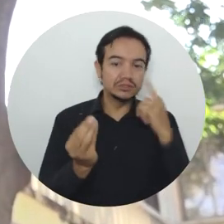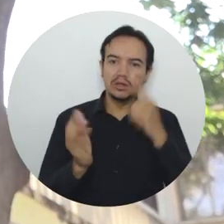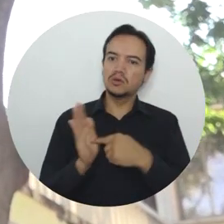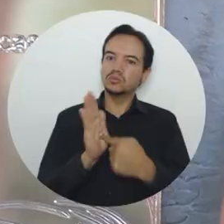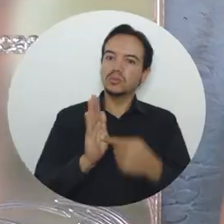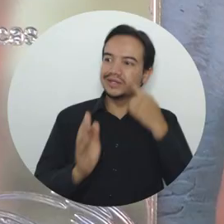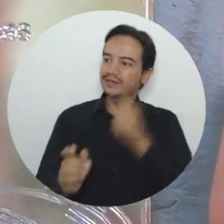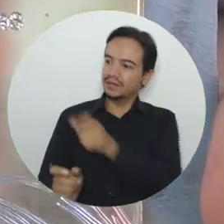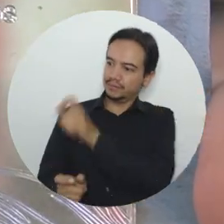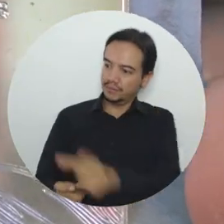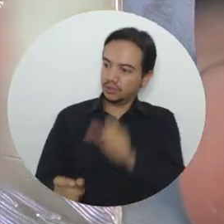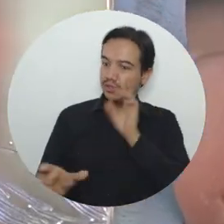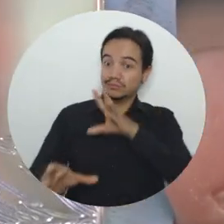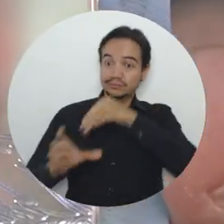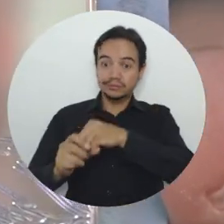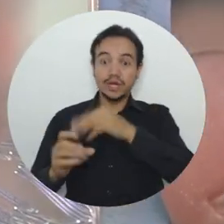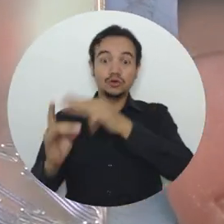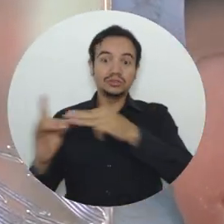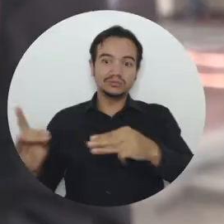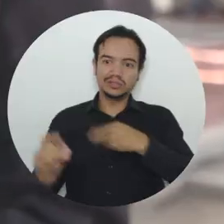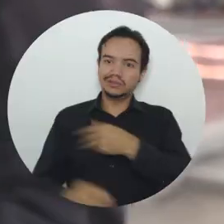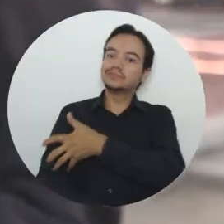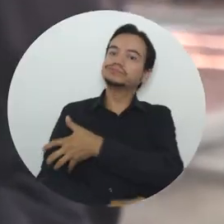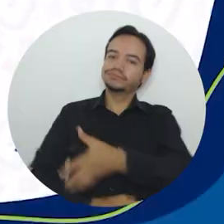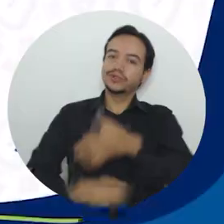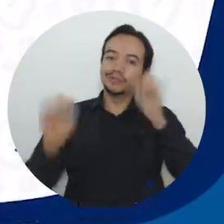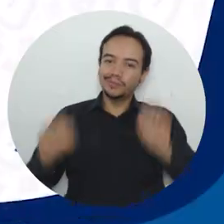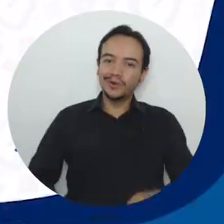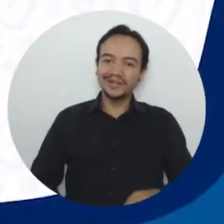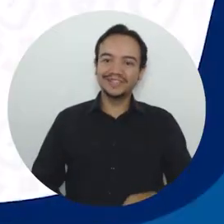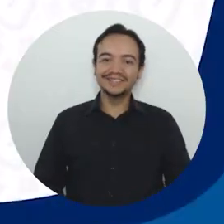capacidades y habilidades de los estudiantes de Unimagdalena.